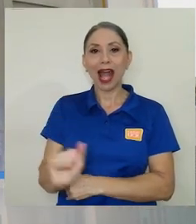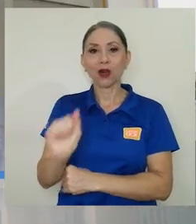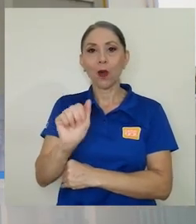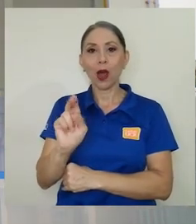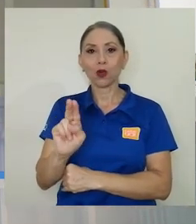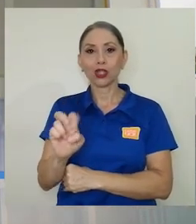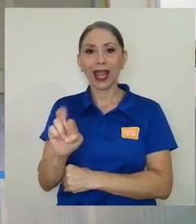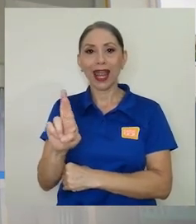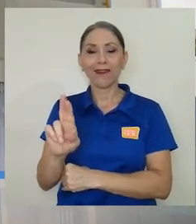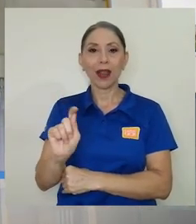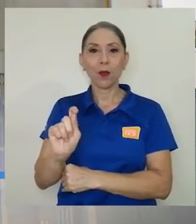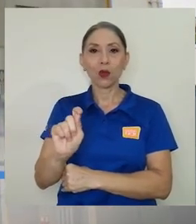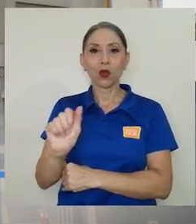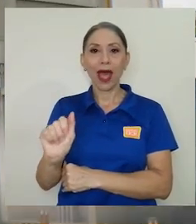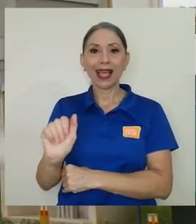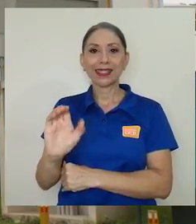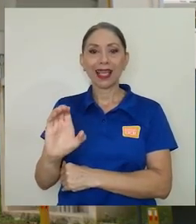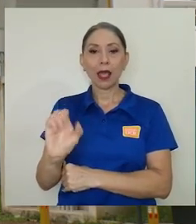.ac.cr.